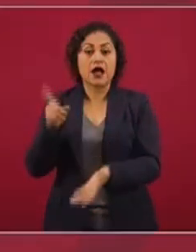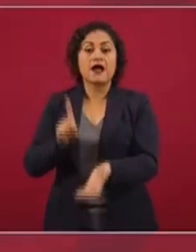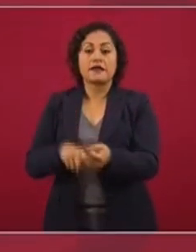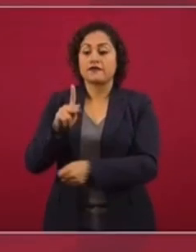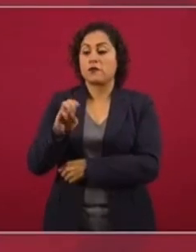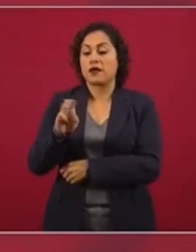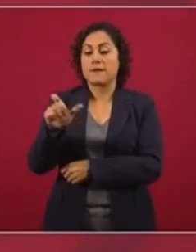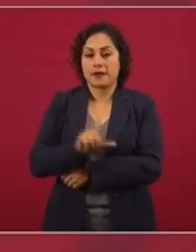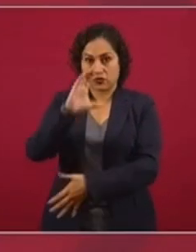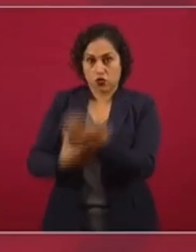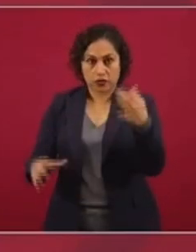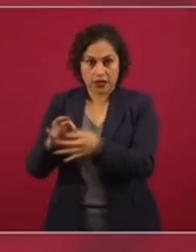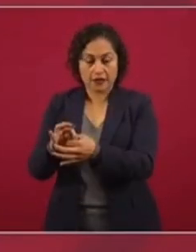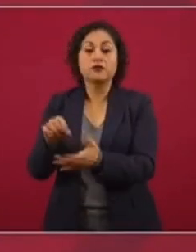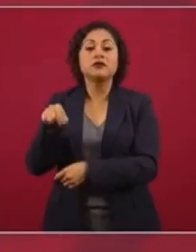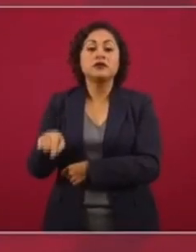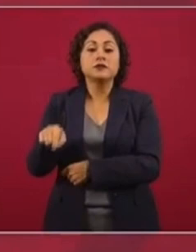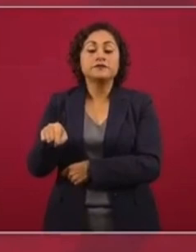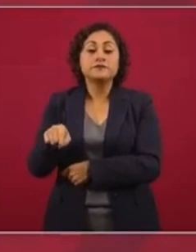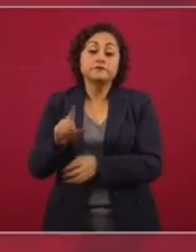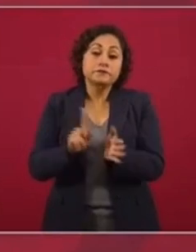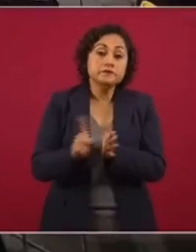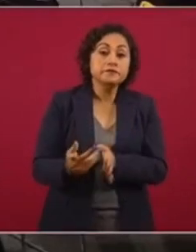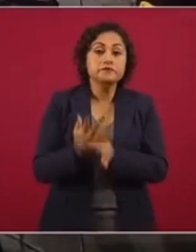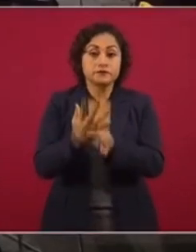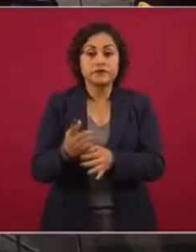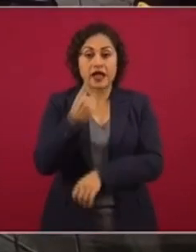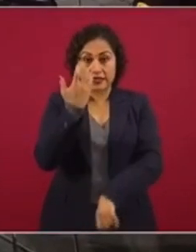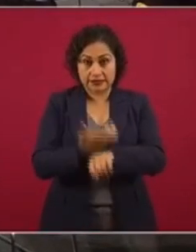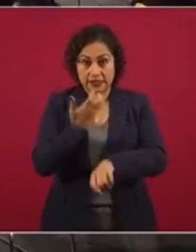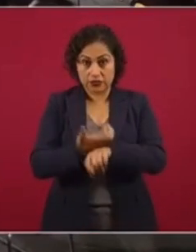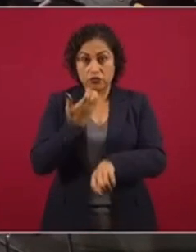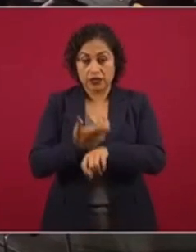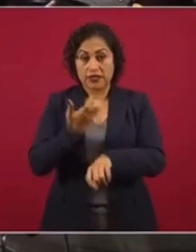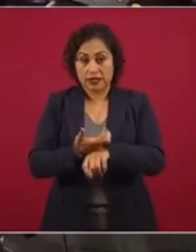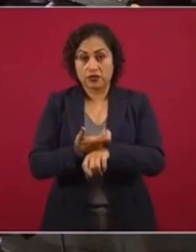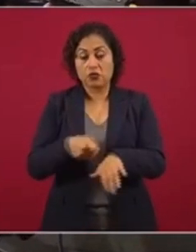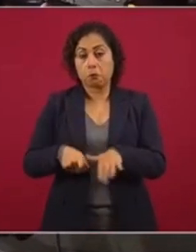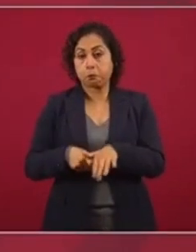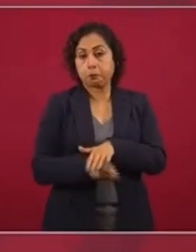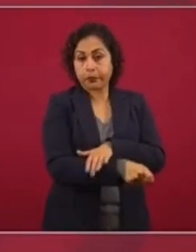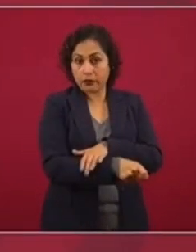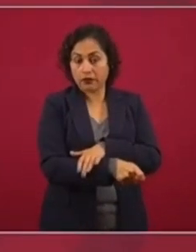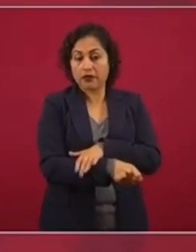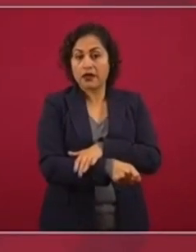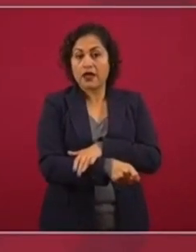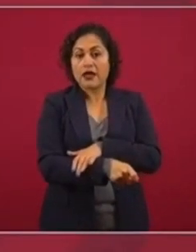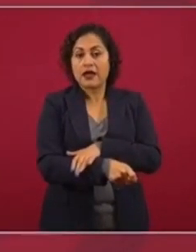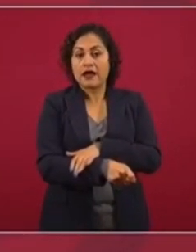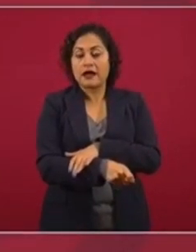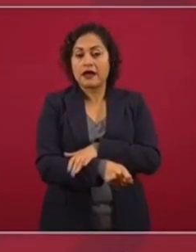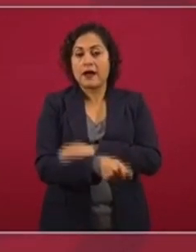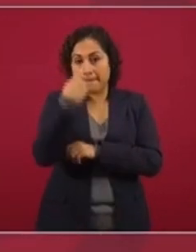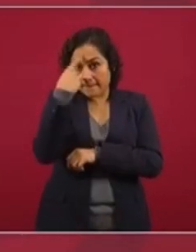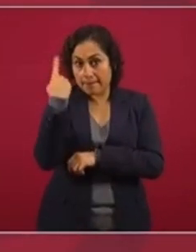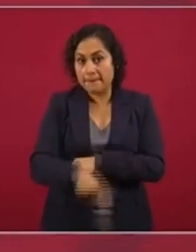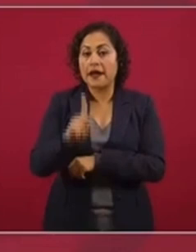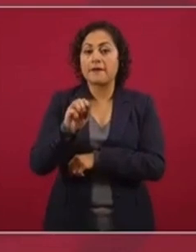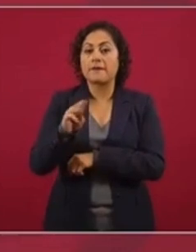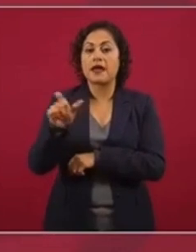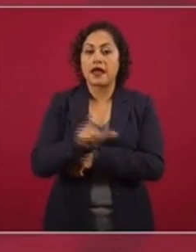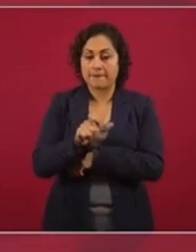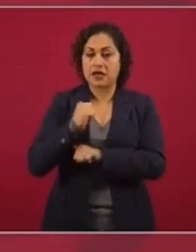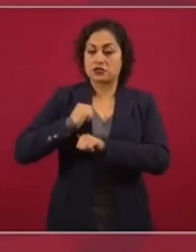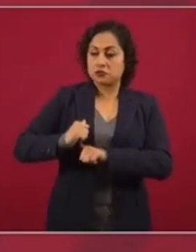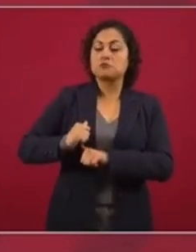Pemex, que tiene contratos con Pemex, que acusa en Estados Unidos de haber entregado sobornos a funcionarios de Pemex, no sólo en la anterior administración,